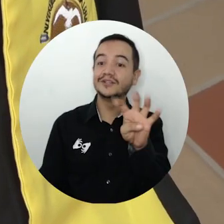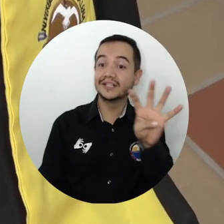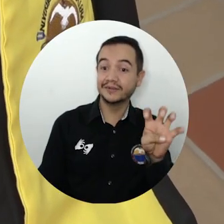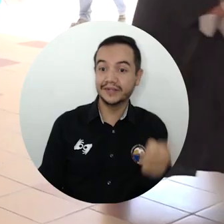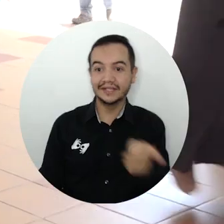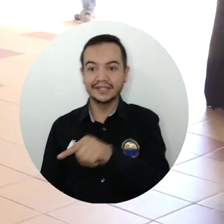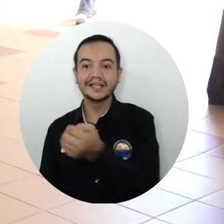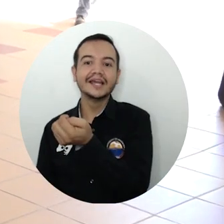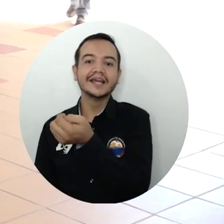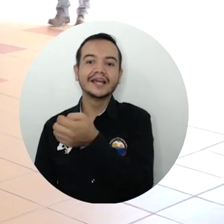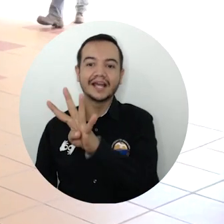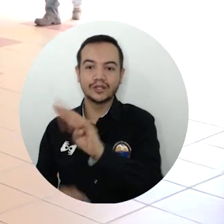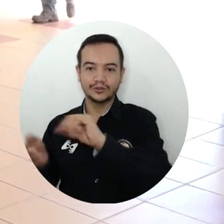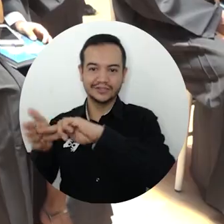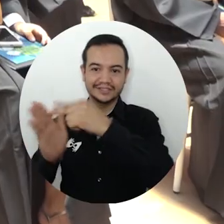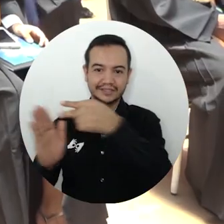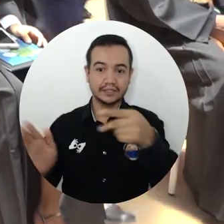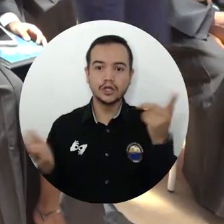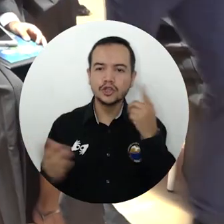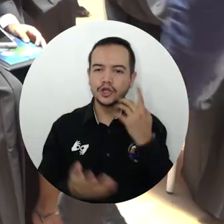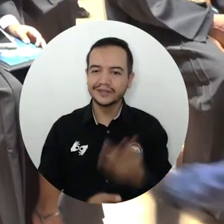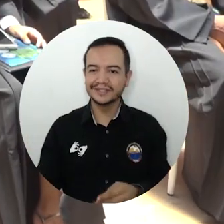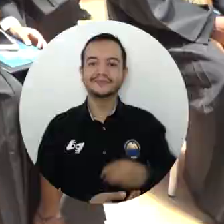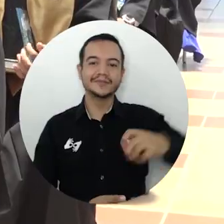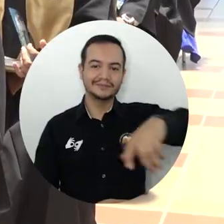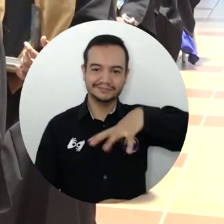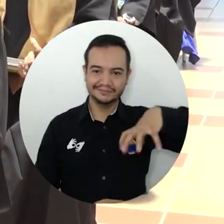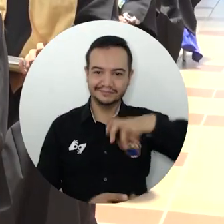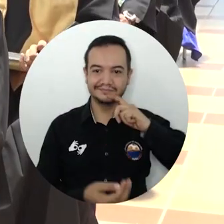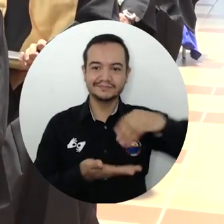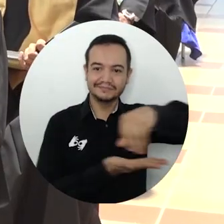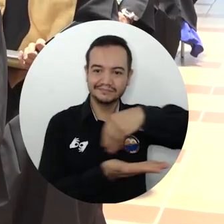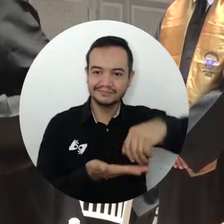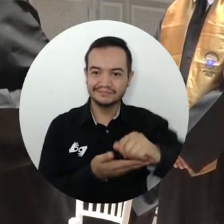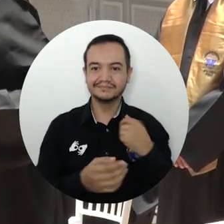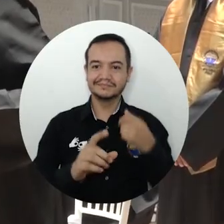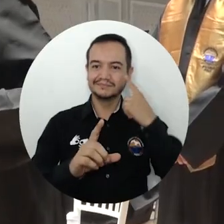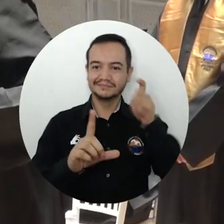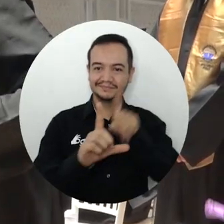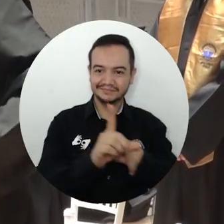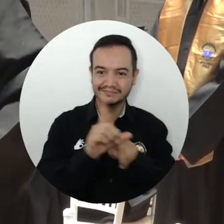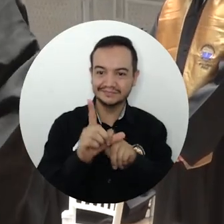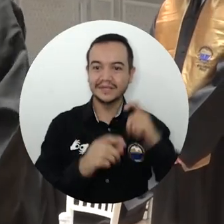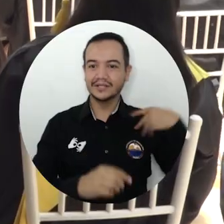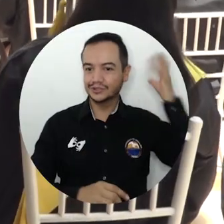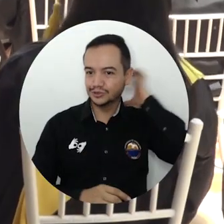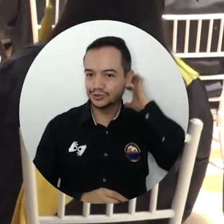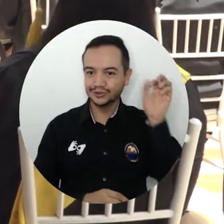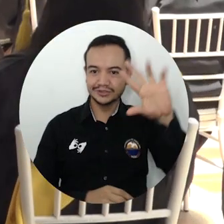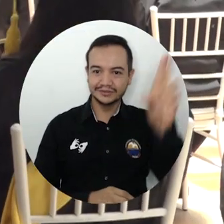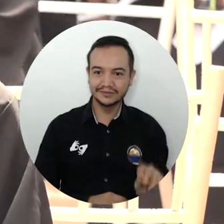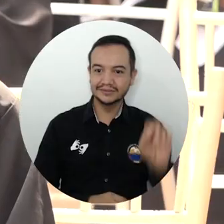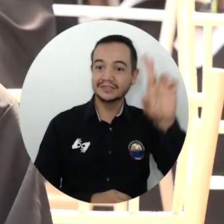tecnólogos provenientes de los departamentos del Magdalena, La Guajira, Atlántico, Cesar, Bolívar, Sucre, Córdoba, Antioquia,